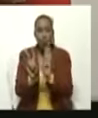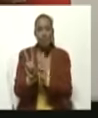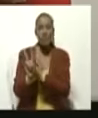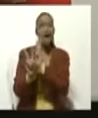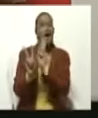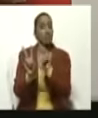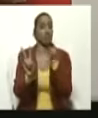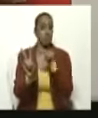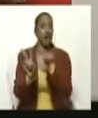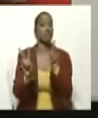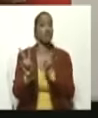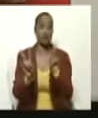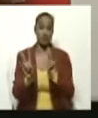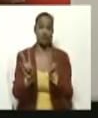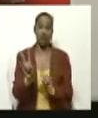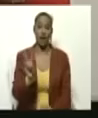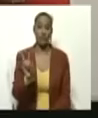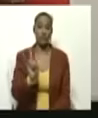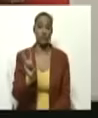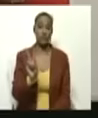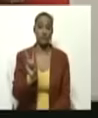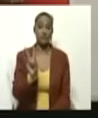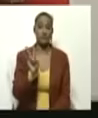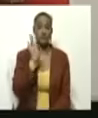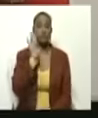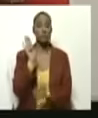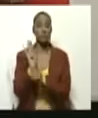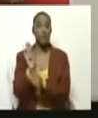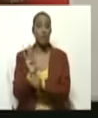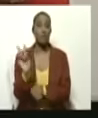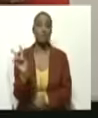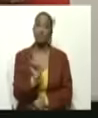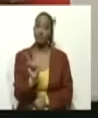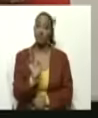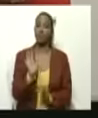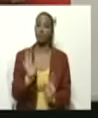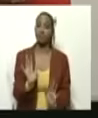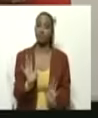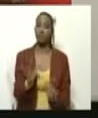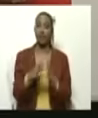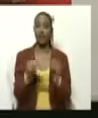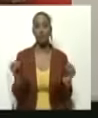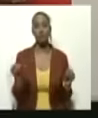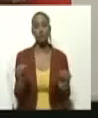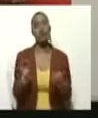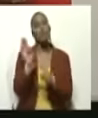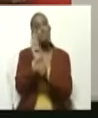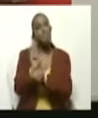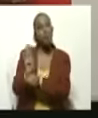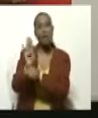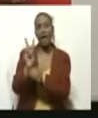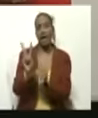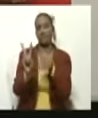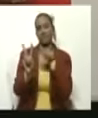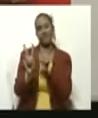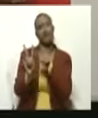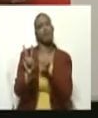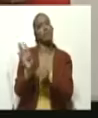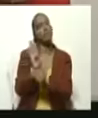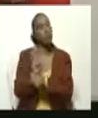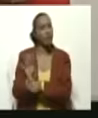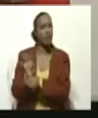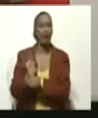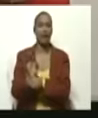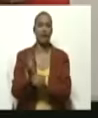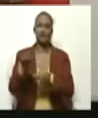conducir y lo que nos debe regir nuestras posiciones a todas y a todos. Proteger, proteger nuestra patria, proteger nuestra